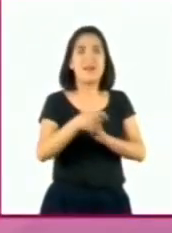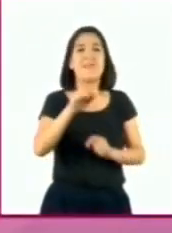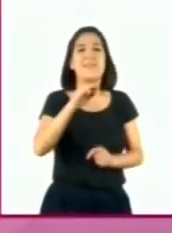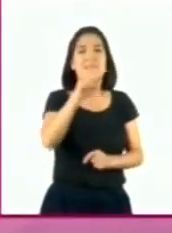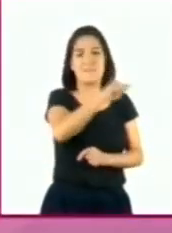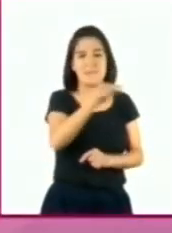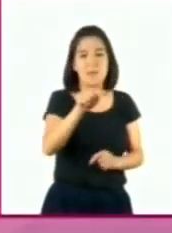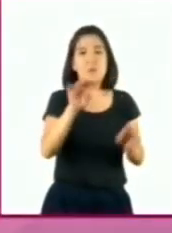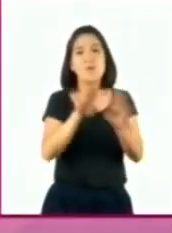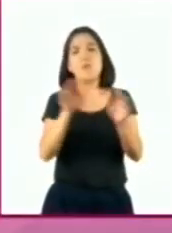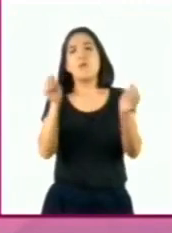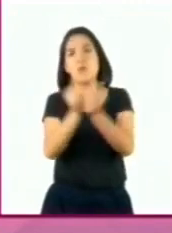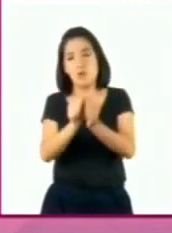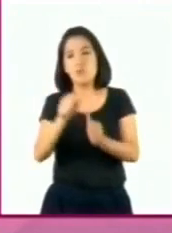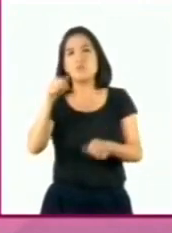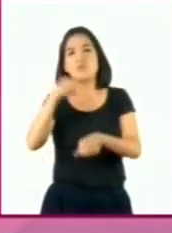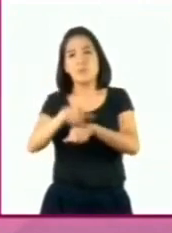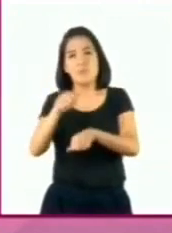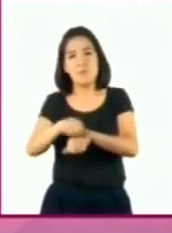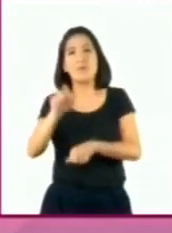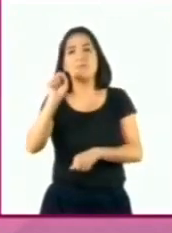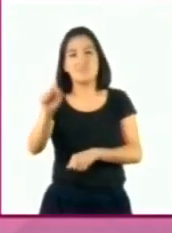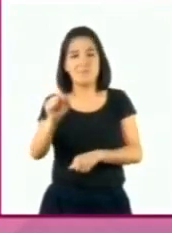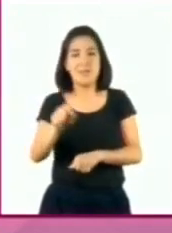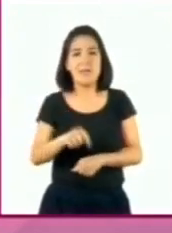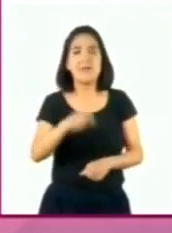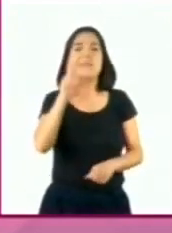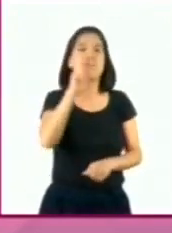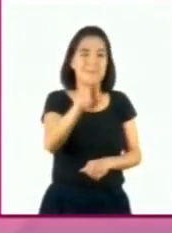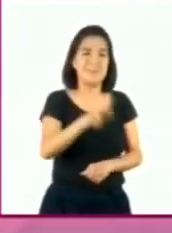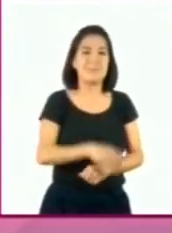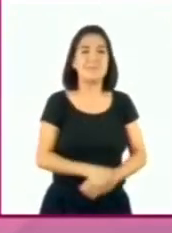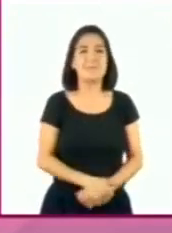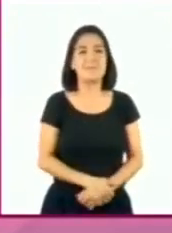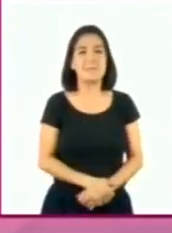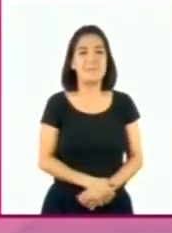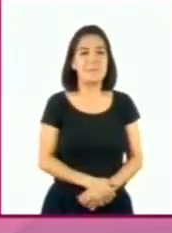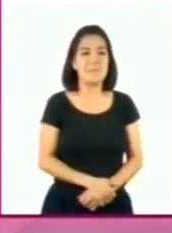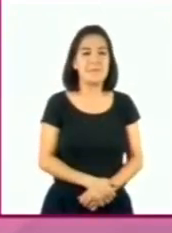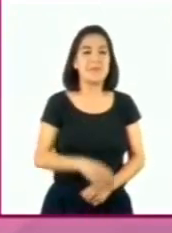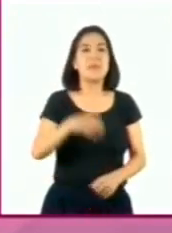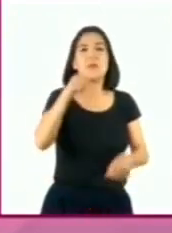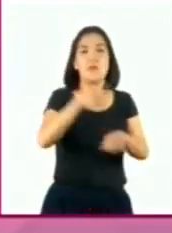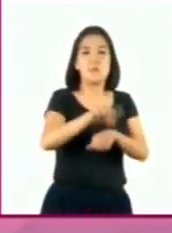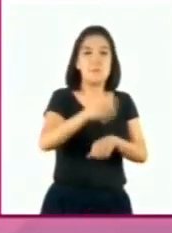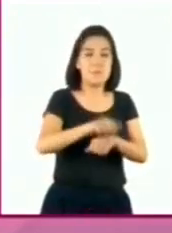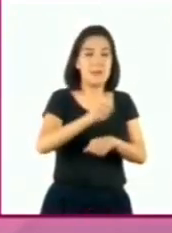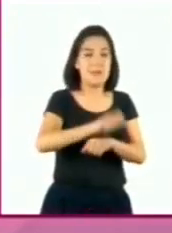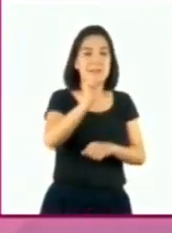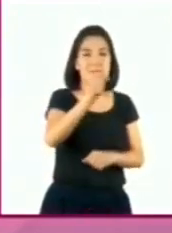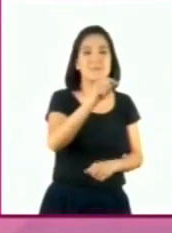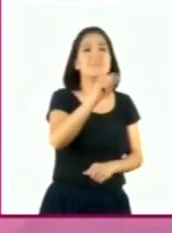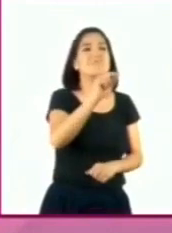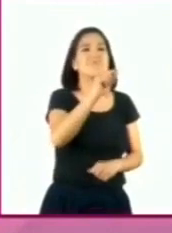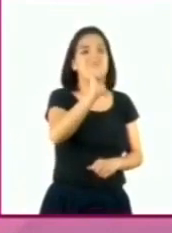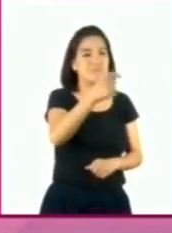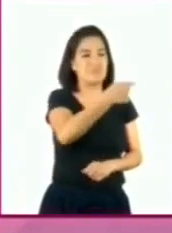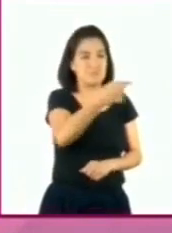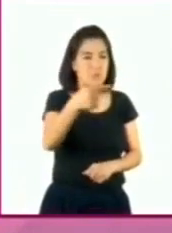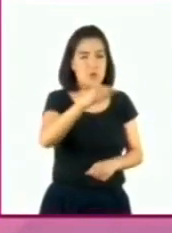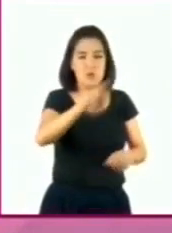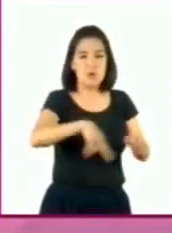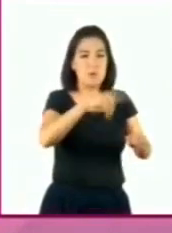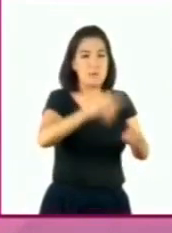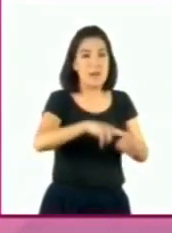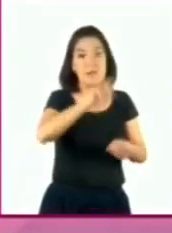fracción decimal? Una manera es la siguiente. Convierte la fracción común en número decimal y después